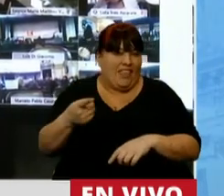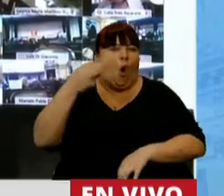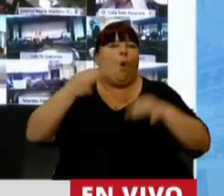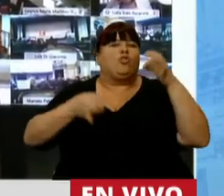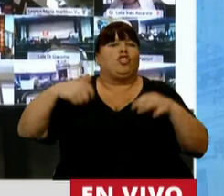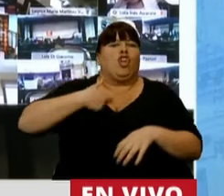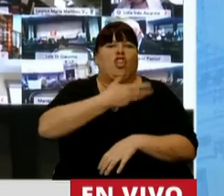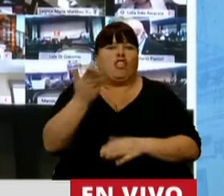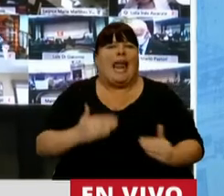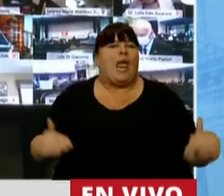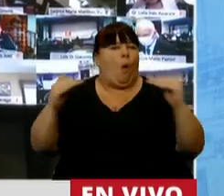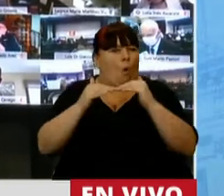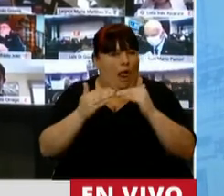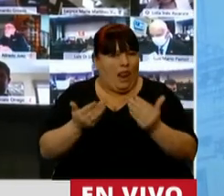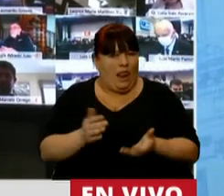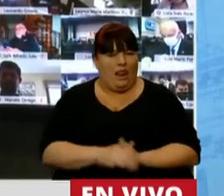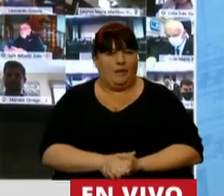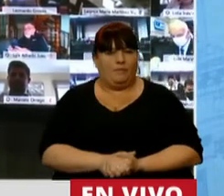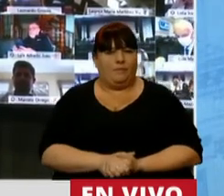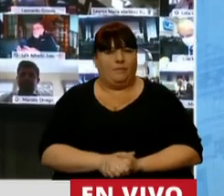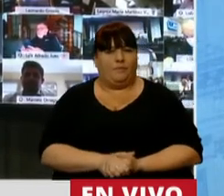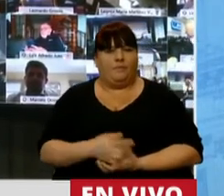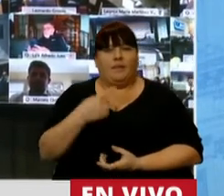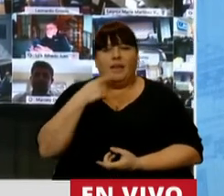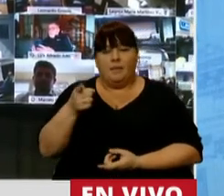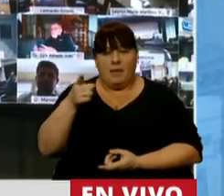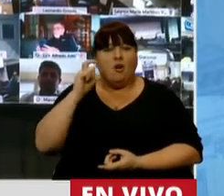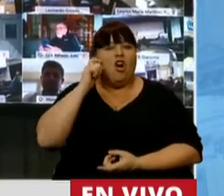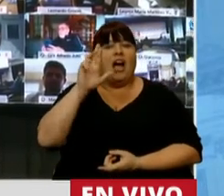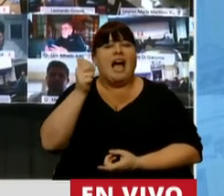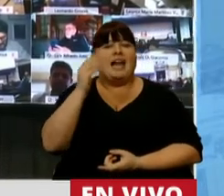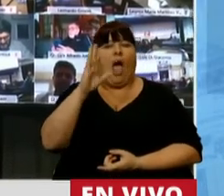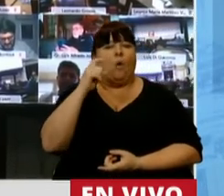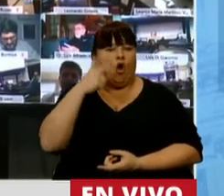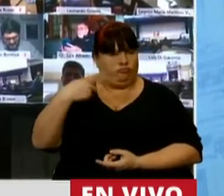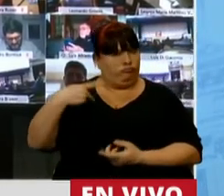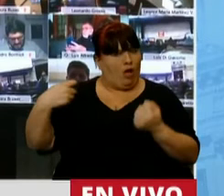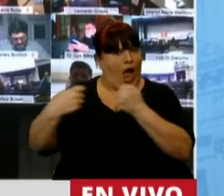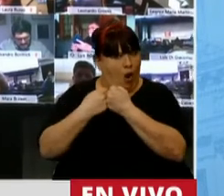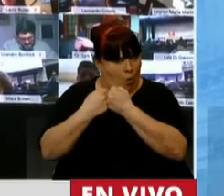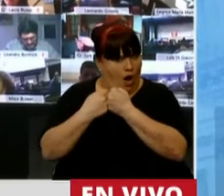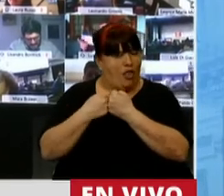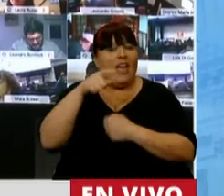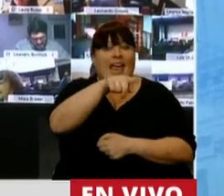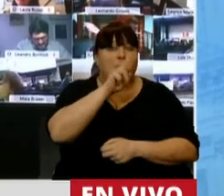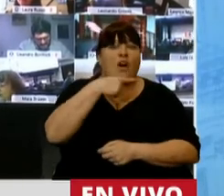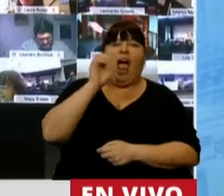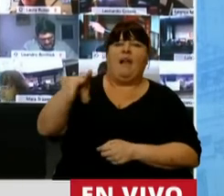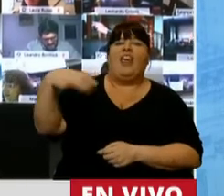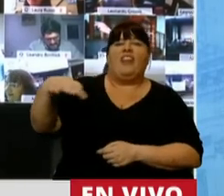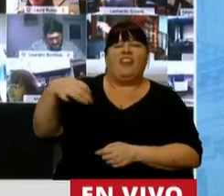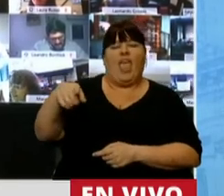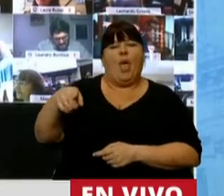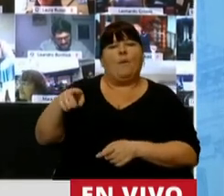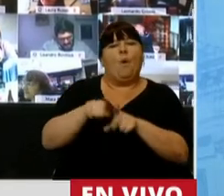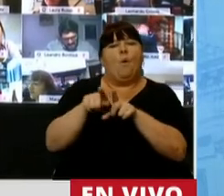justicia social y de igualdad el Grabois, a la cual ella le dice que merece